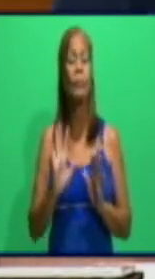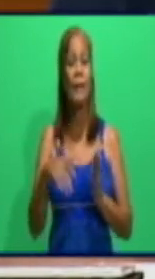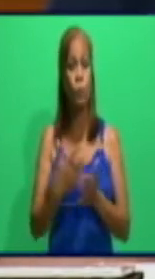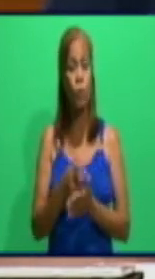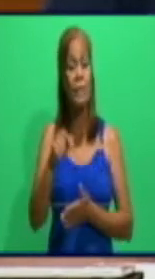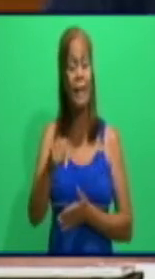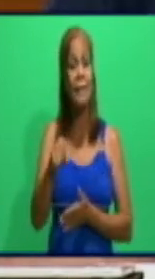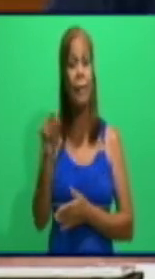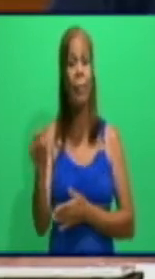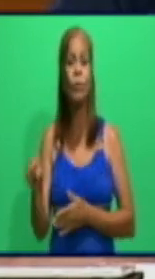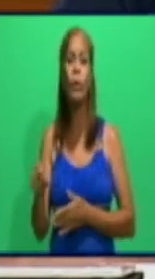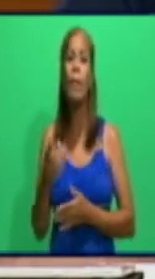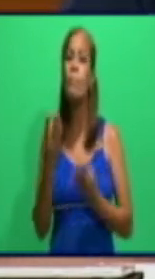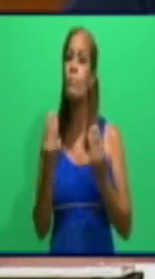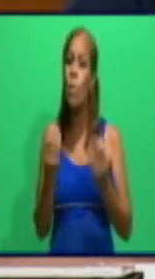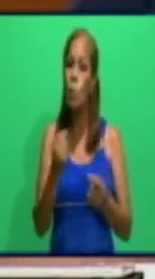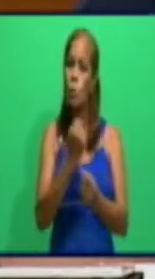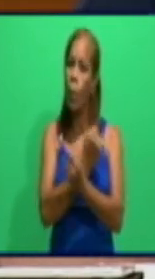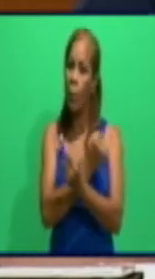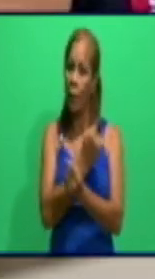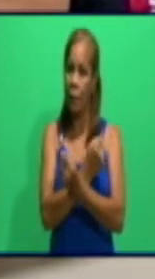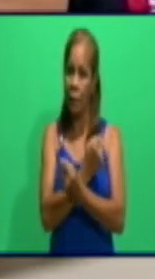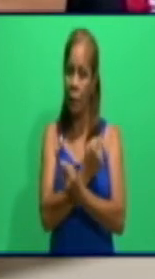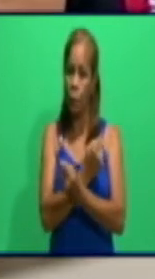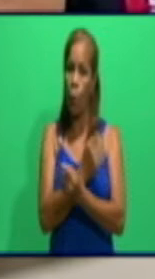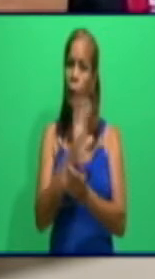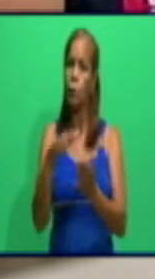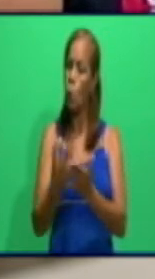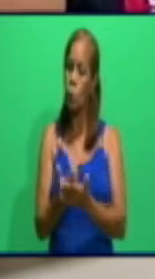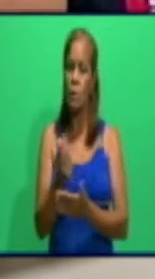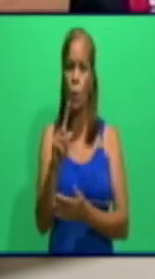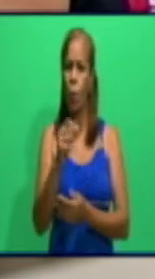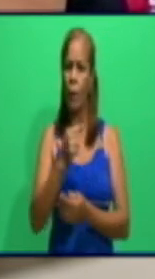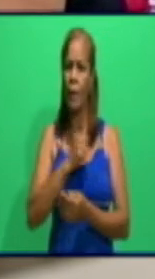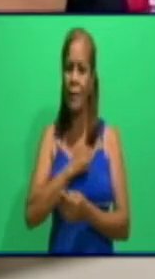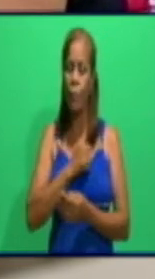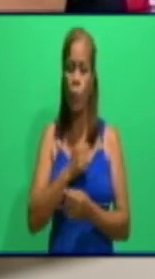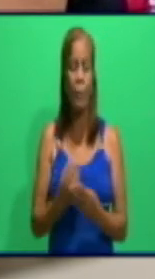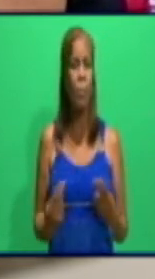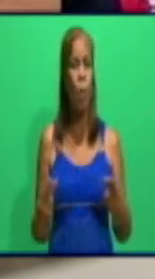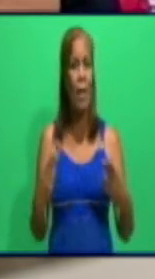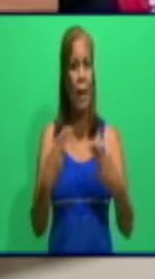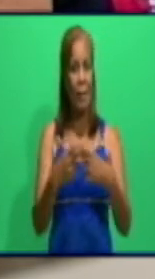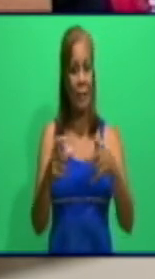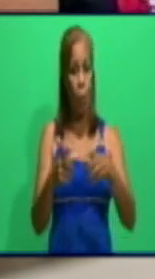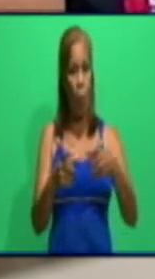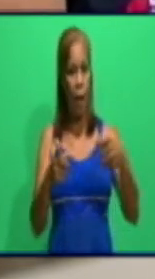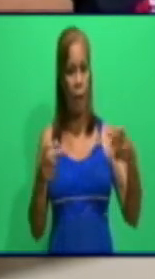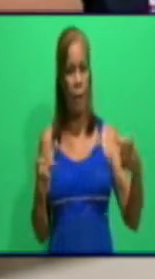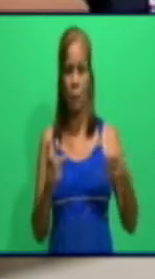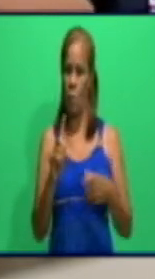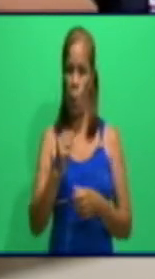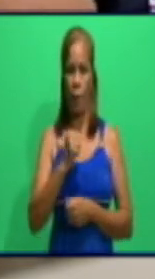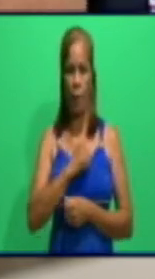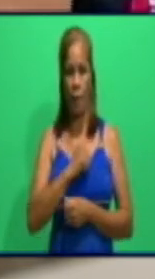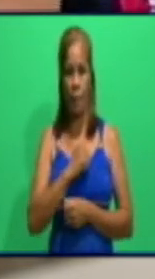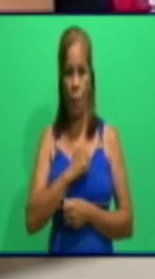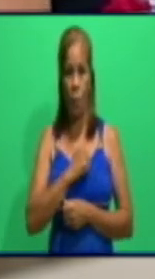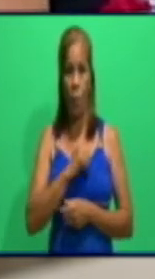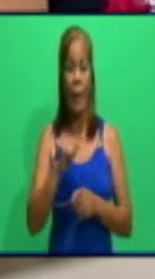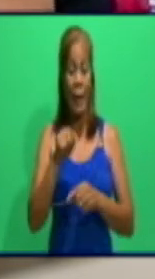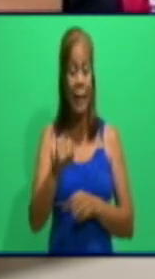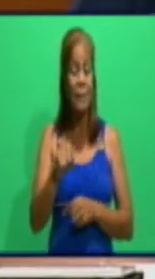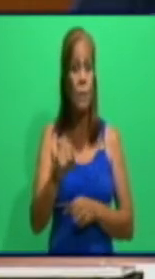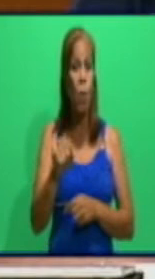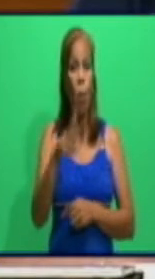que no se convierta en un foco de infección, imagínense que es nuestro único hospital, es un hospital provincial, pero a su